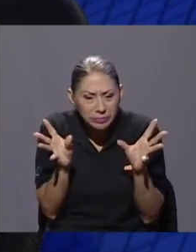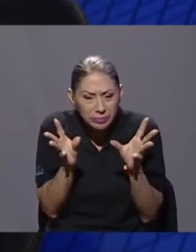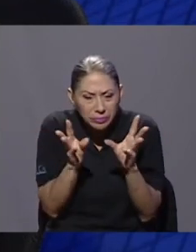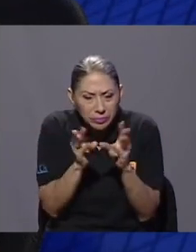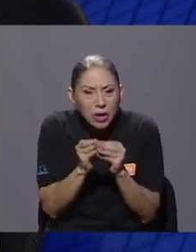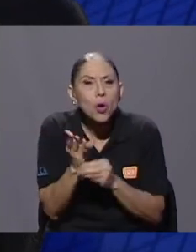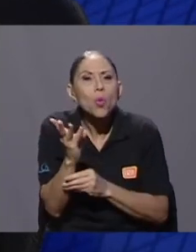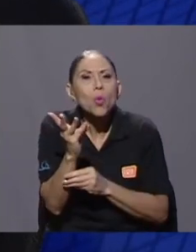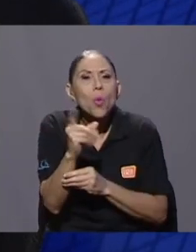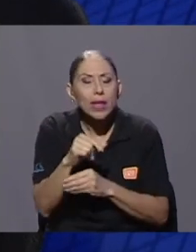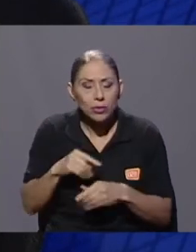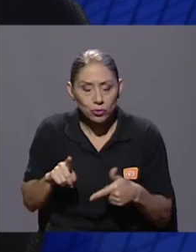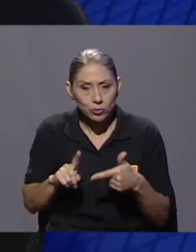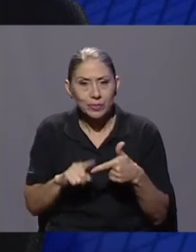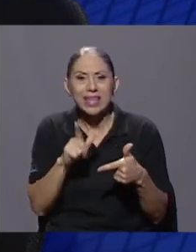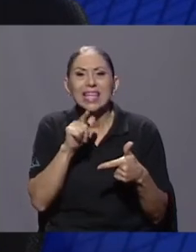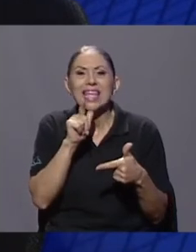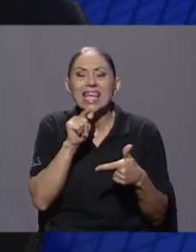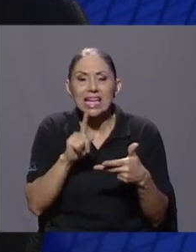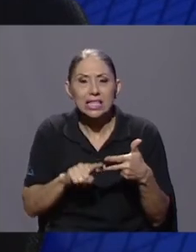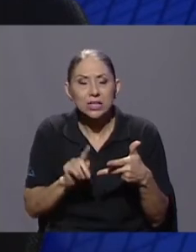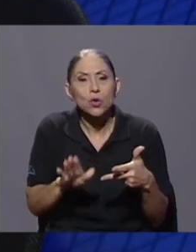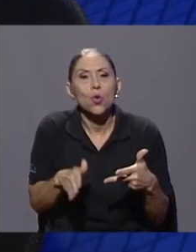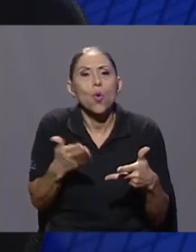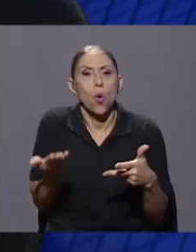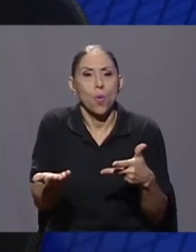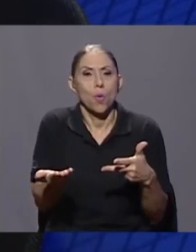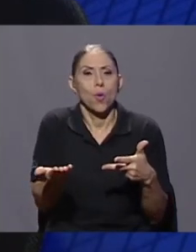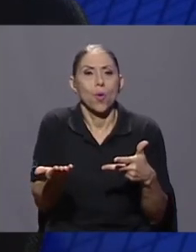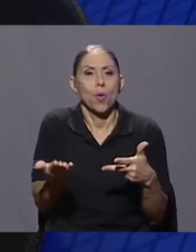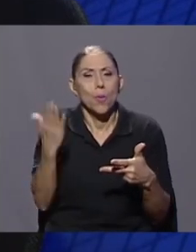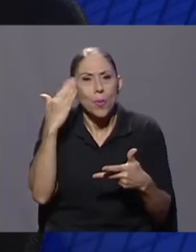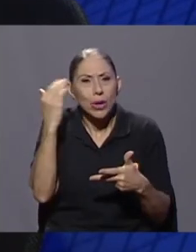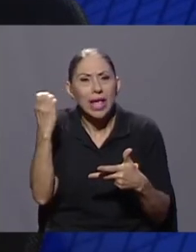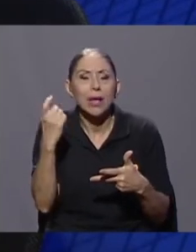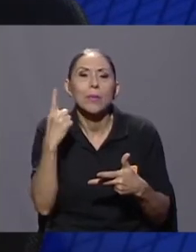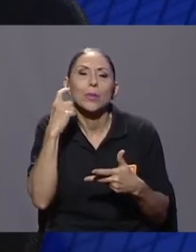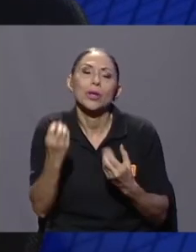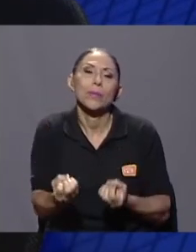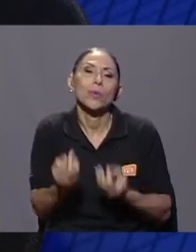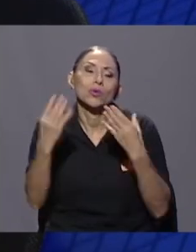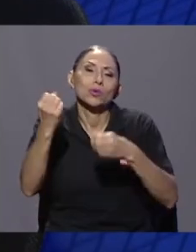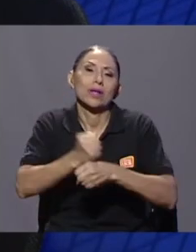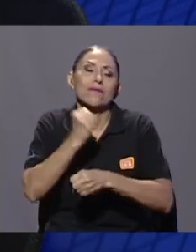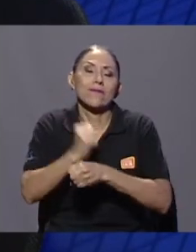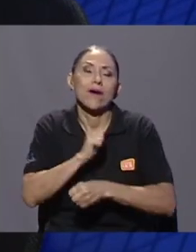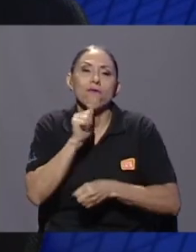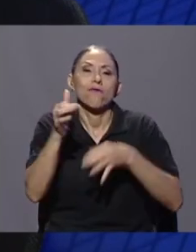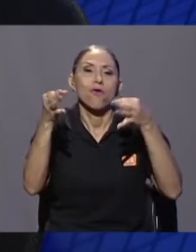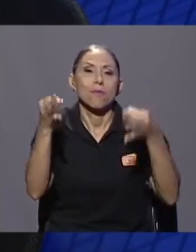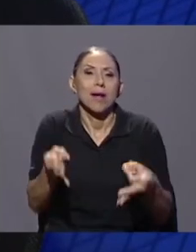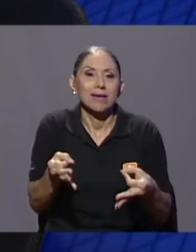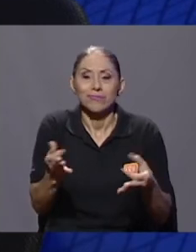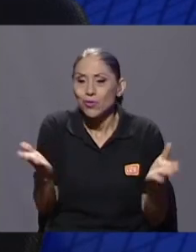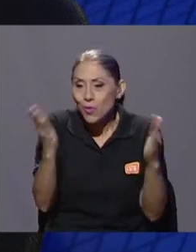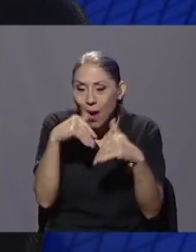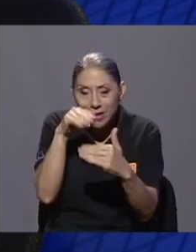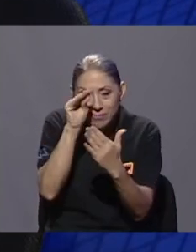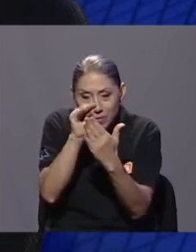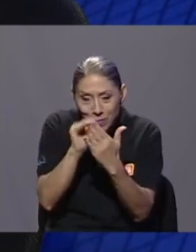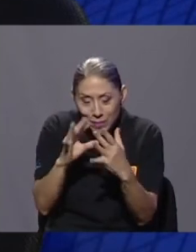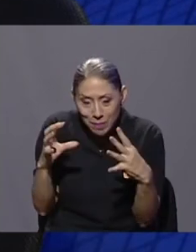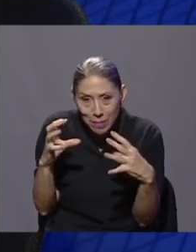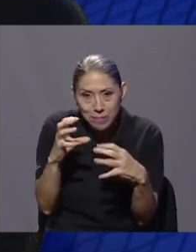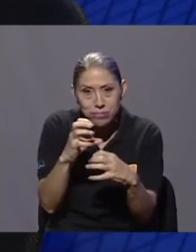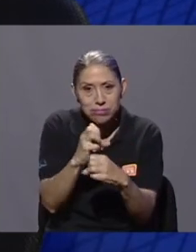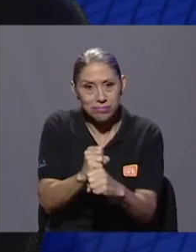quiénes somos, de cómo somos, precisamente por la informalidad. Entonces, hay que ver la manera en